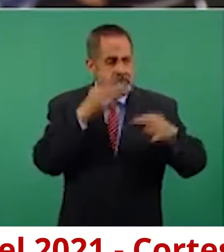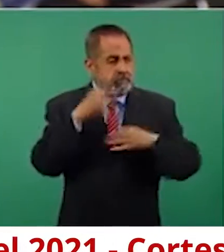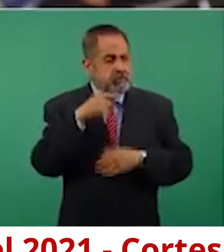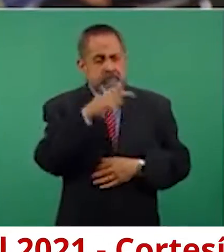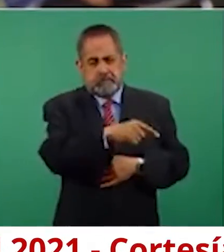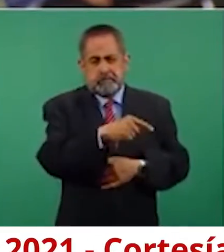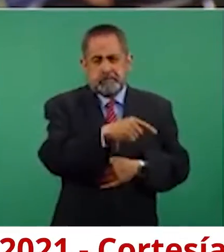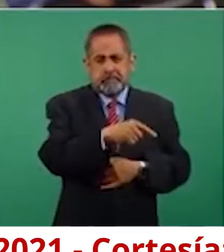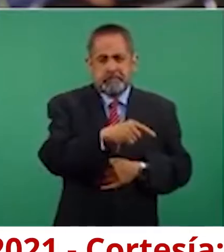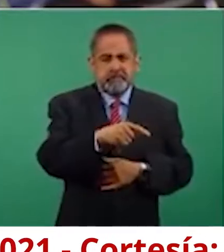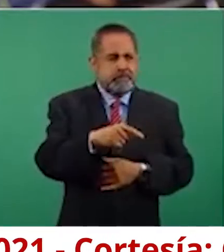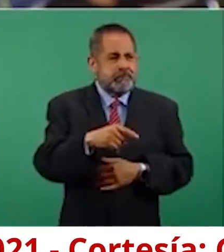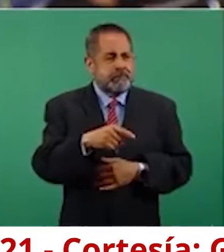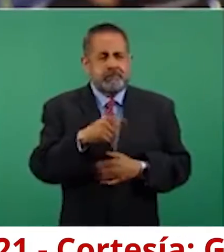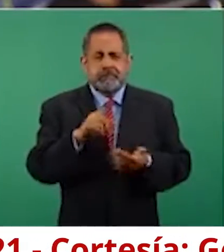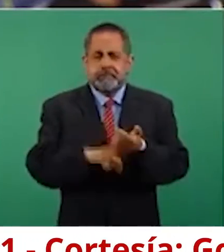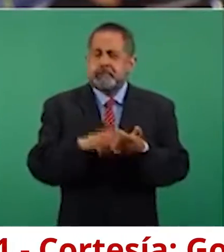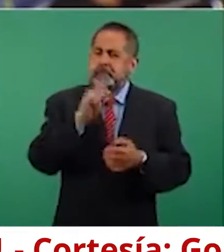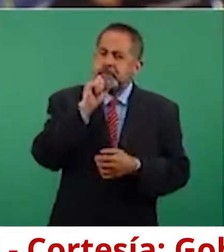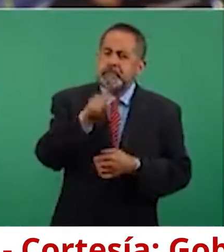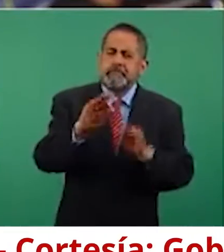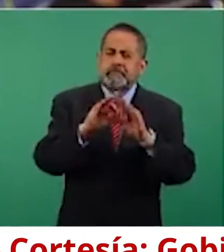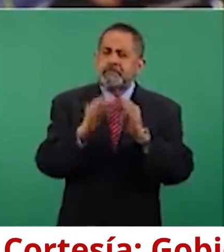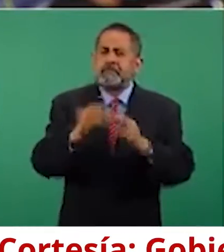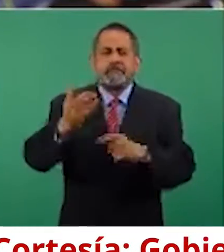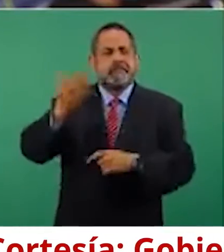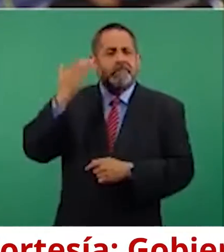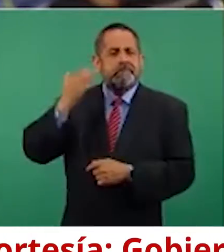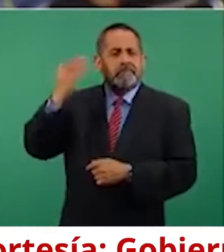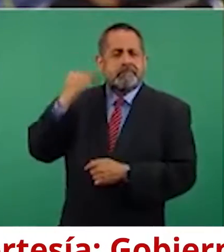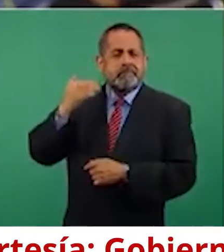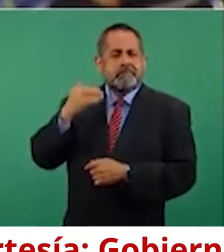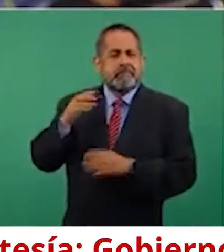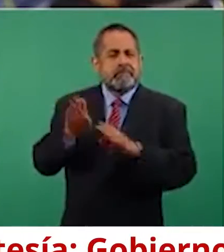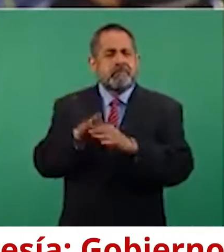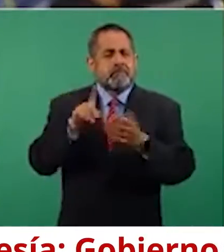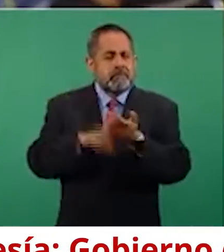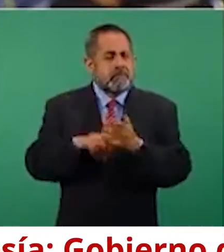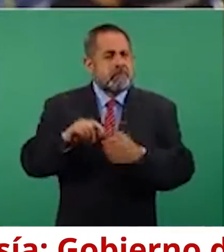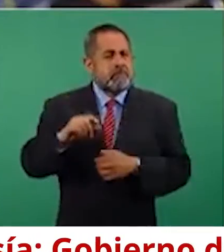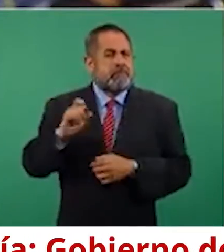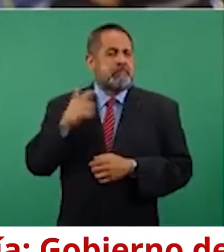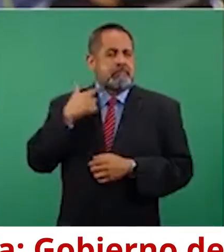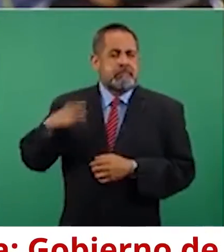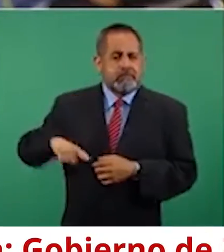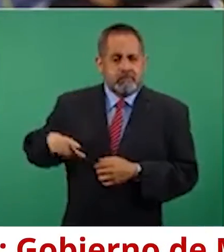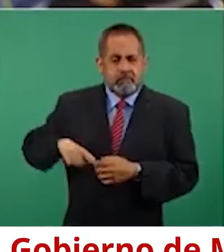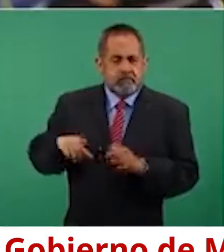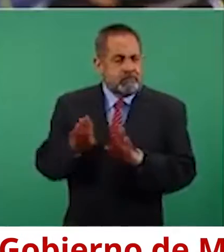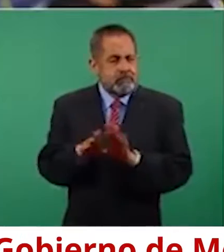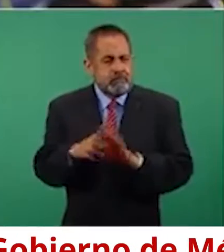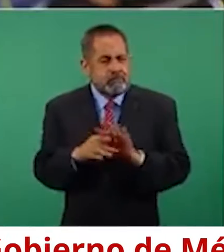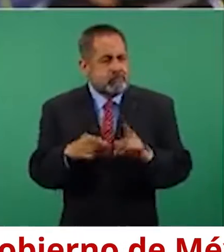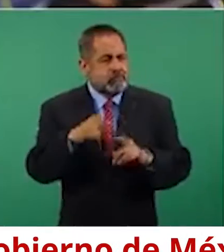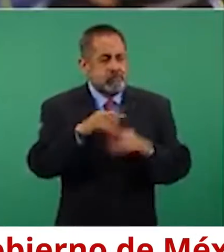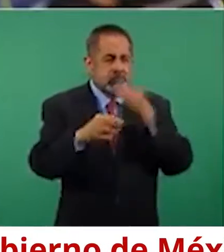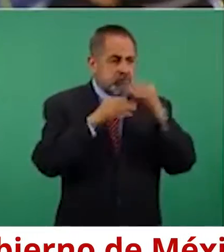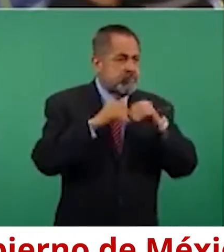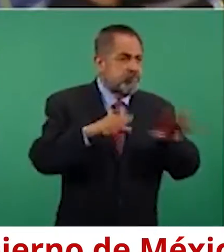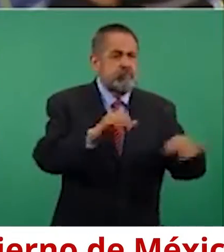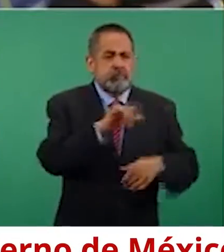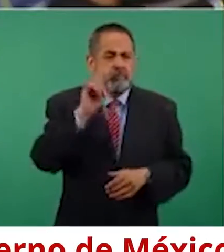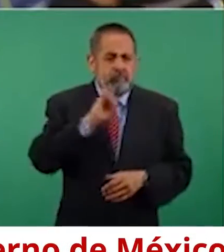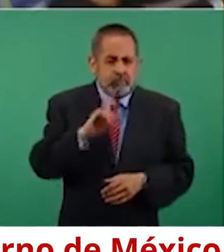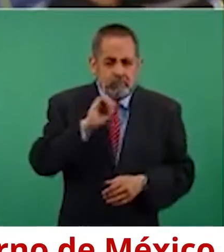pretenden llegar. O sea, sigue, es el mismo sistema que se utilizaba en otros gobiernos. ¿Cómo llegar a las mujeres? ¿Cómo